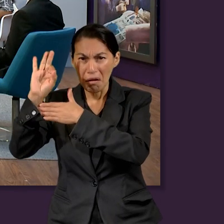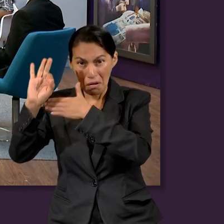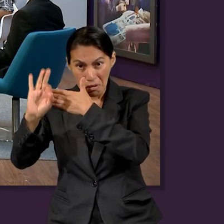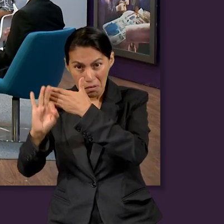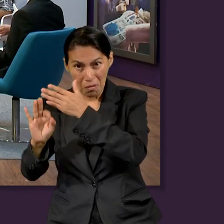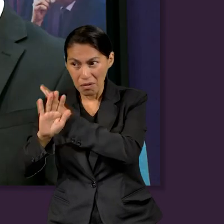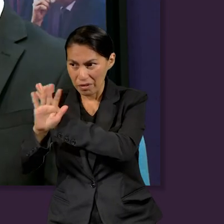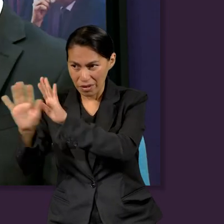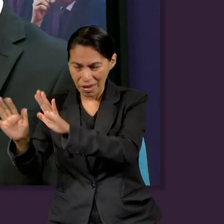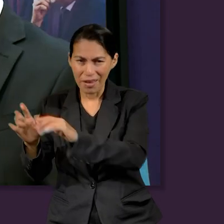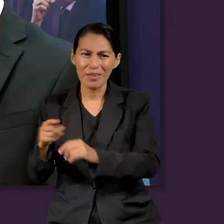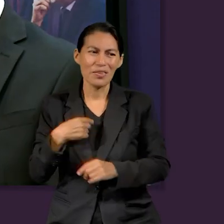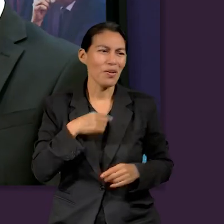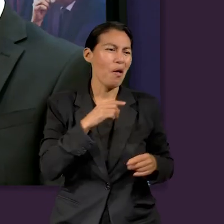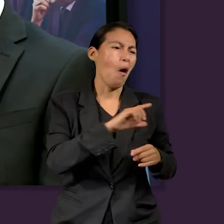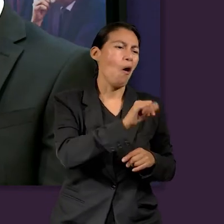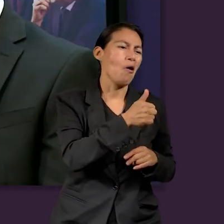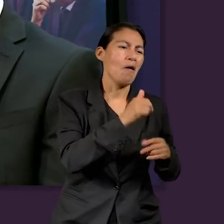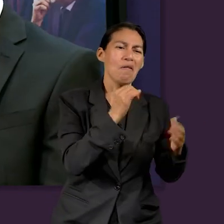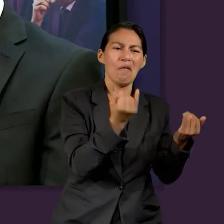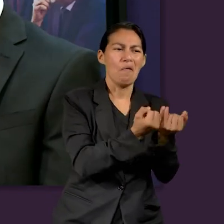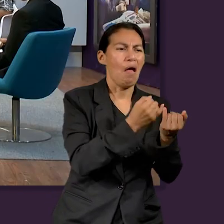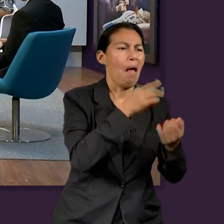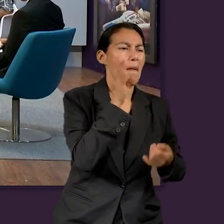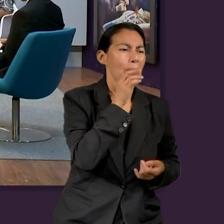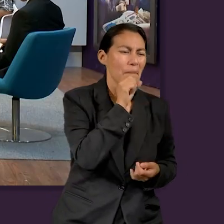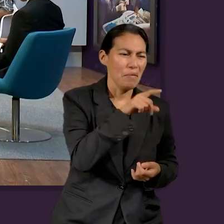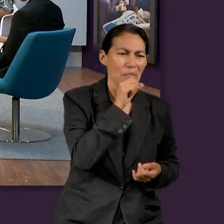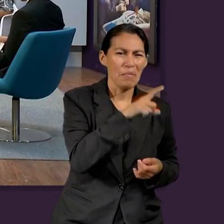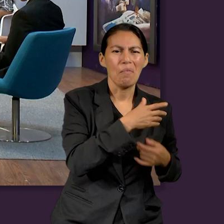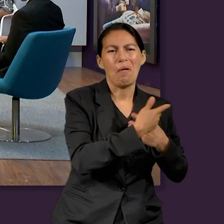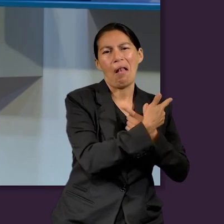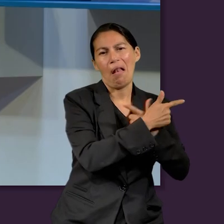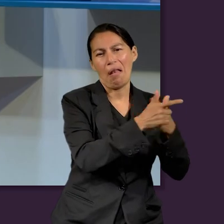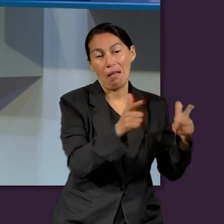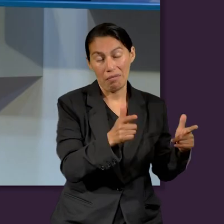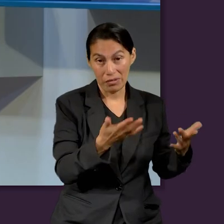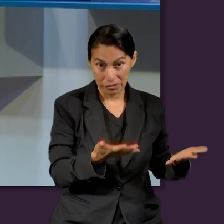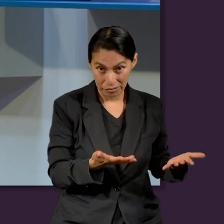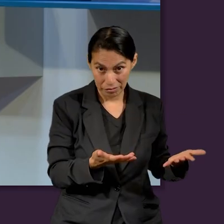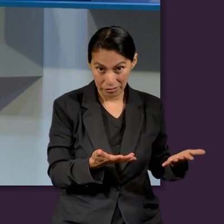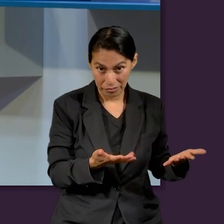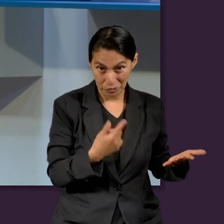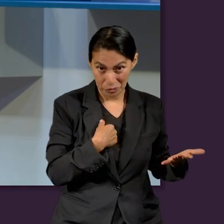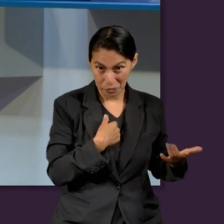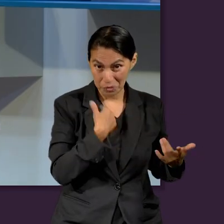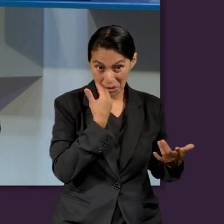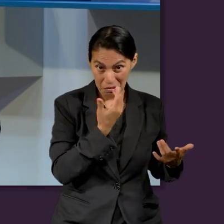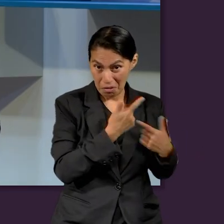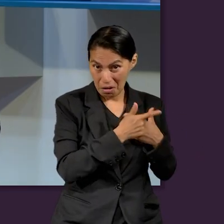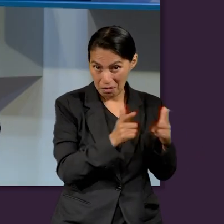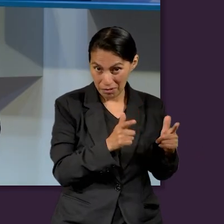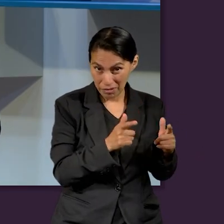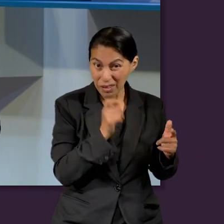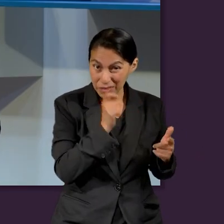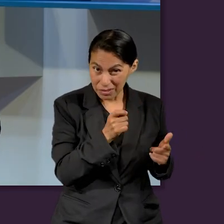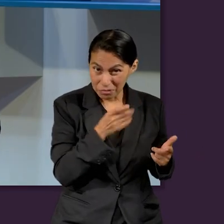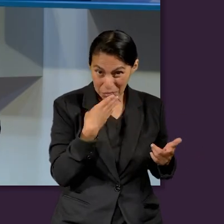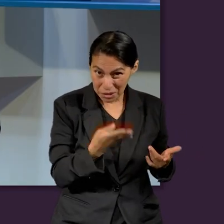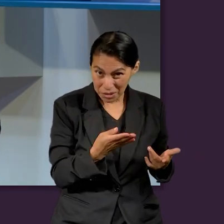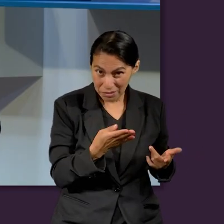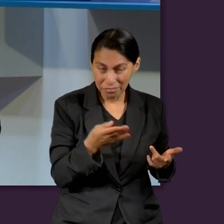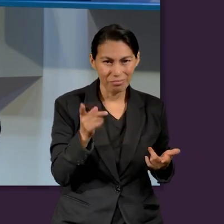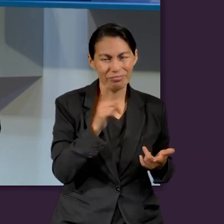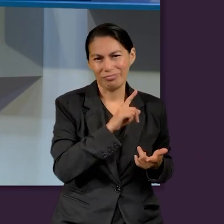dejo a Dios allá, en donde tuve mi momento de devocional, y ahora ya voy a ocupar el día como yo quiero. Pero, ¿saben?